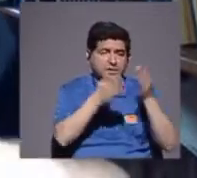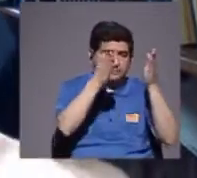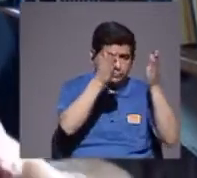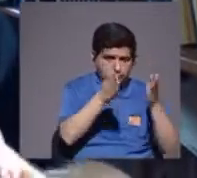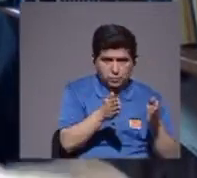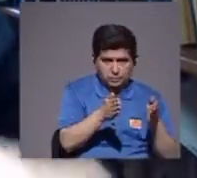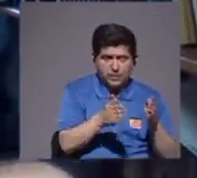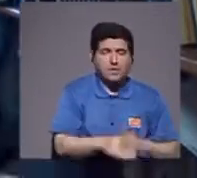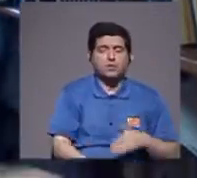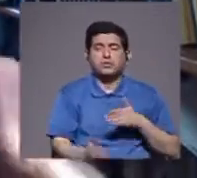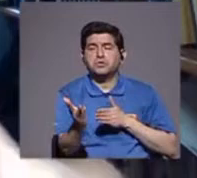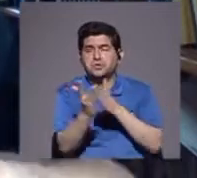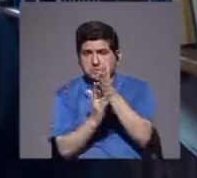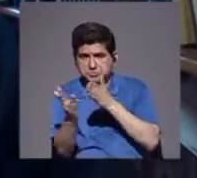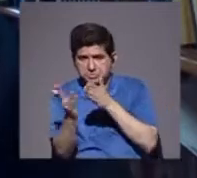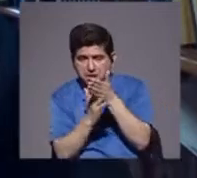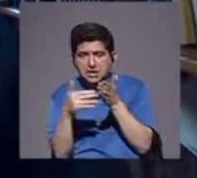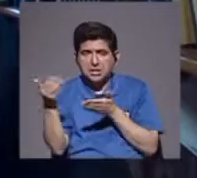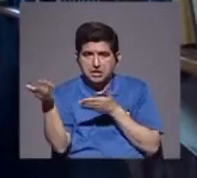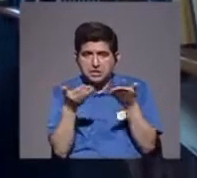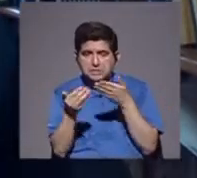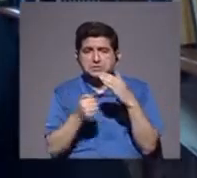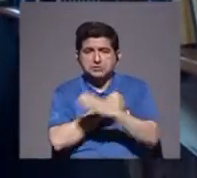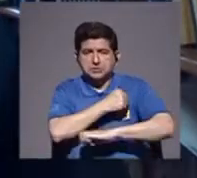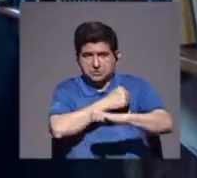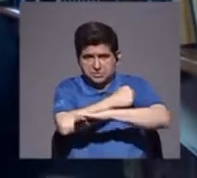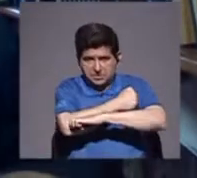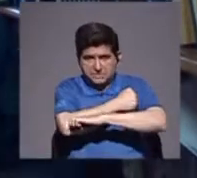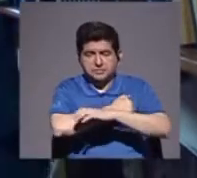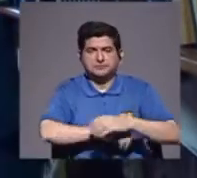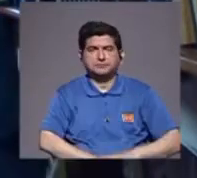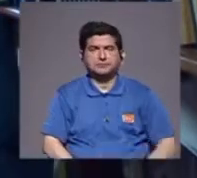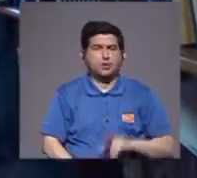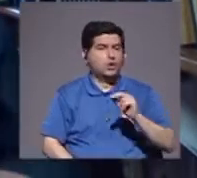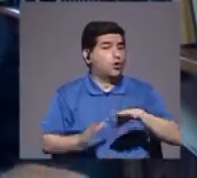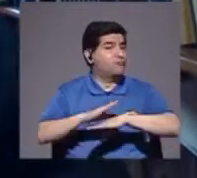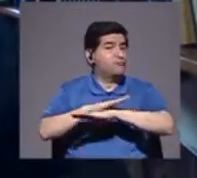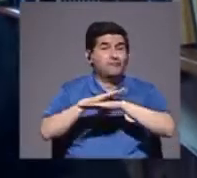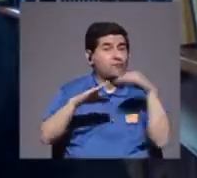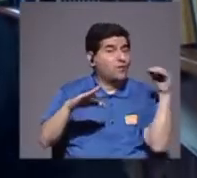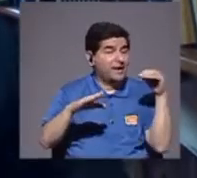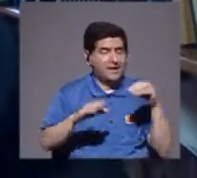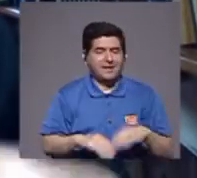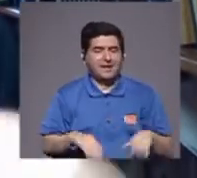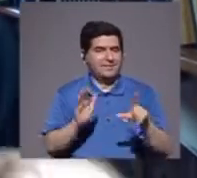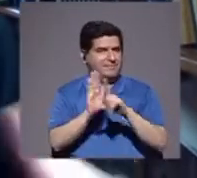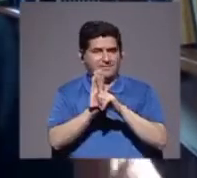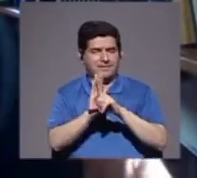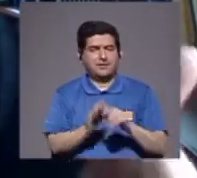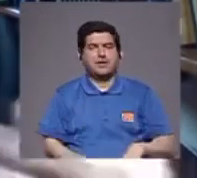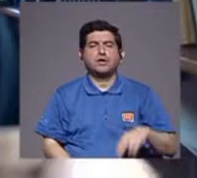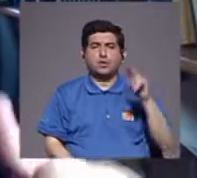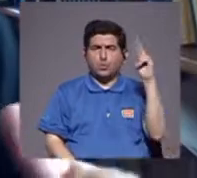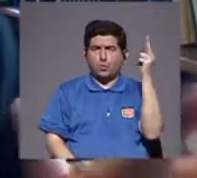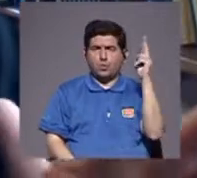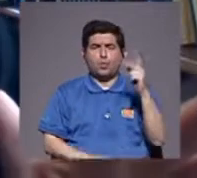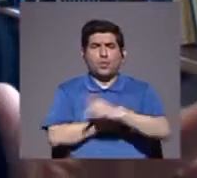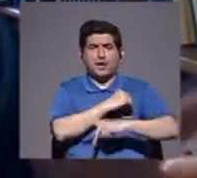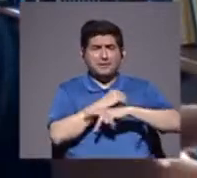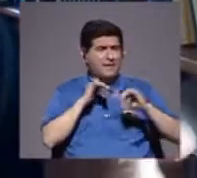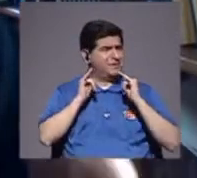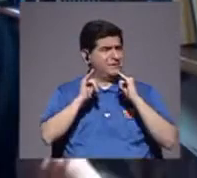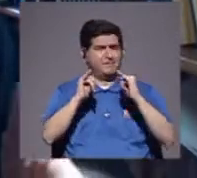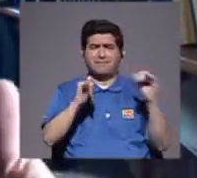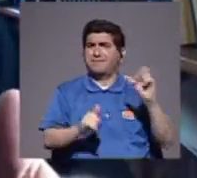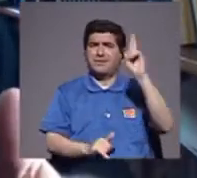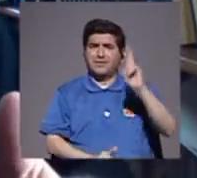tienen acceso a los servicios del Estado, etc. No están fuera, no están al margen de la ley. Uruguay es un país idéntico